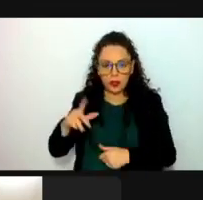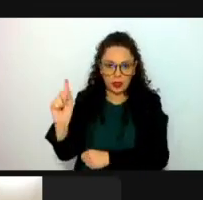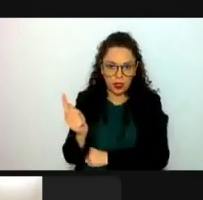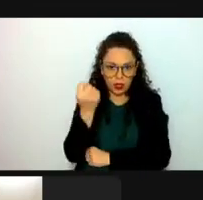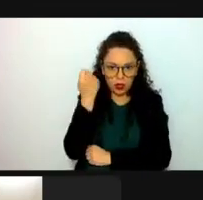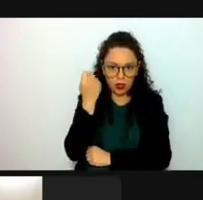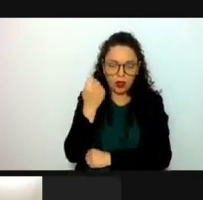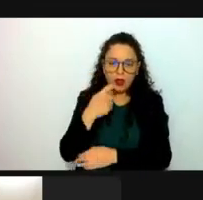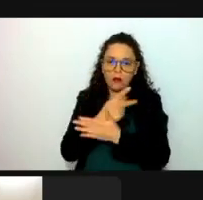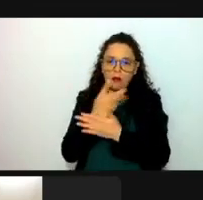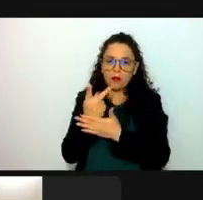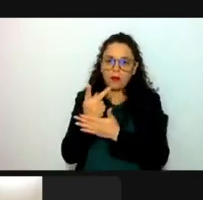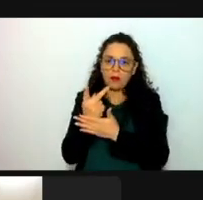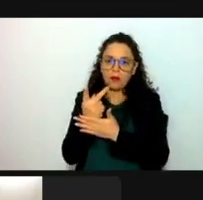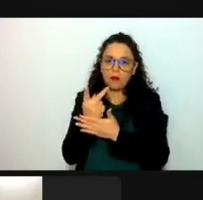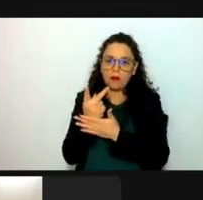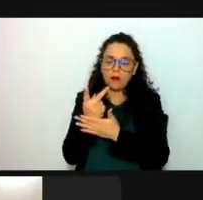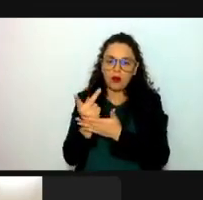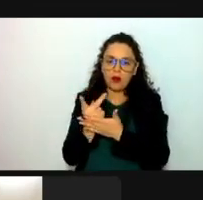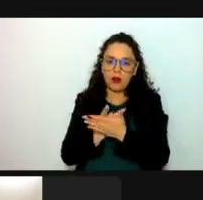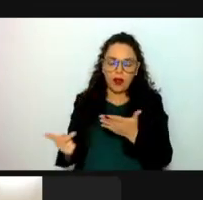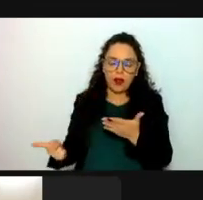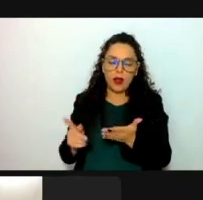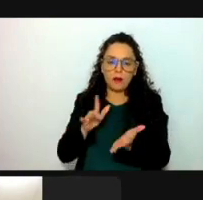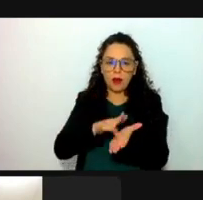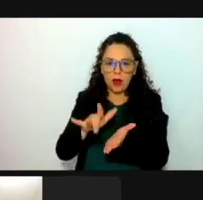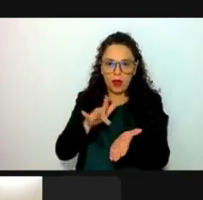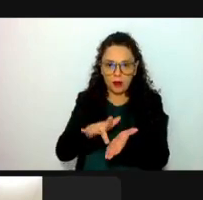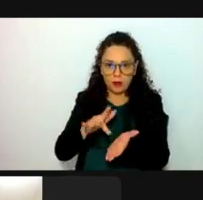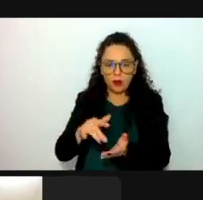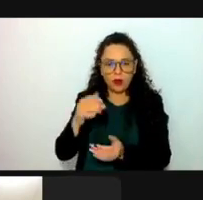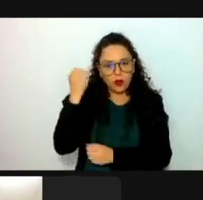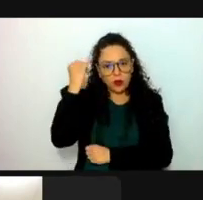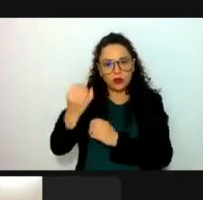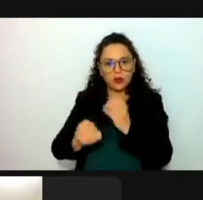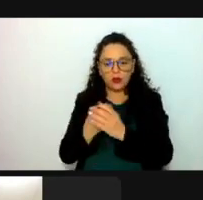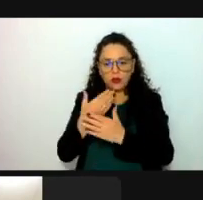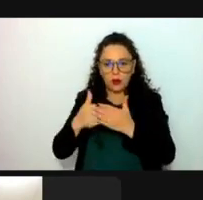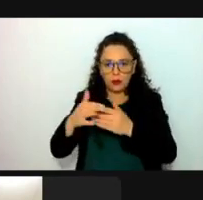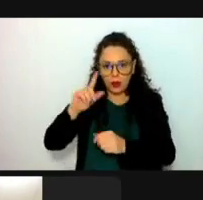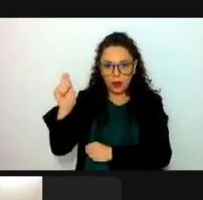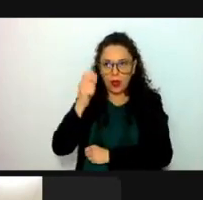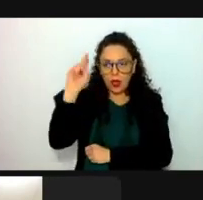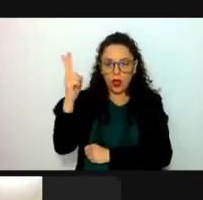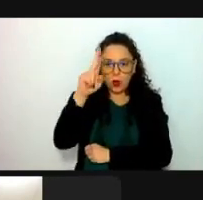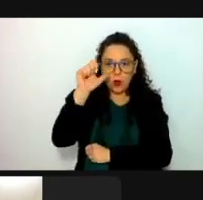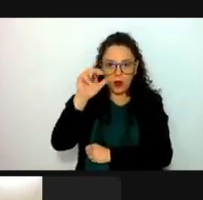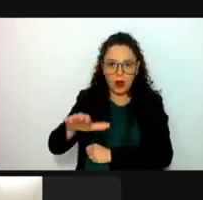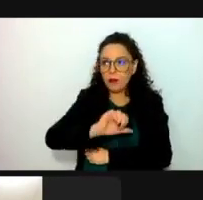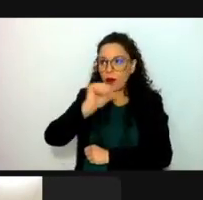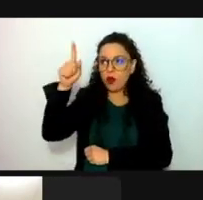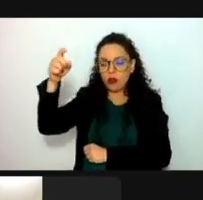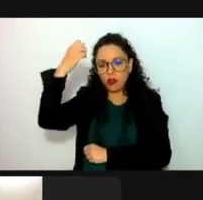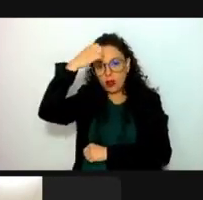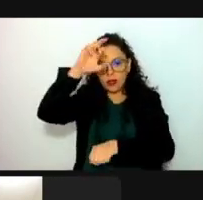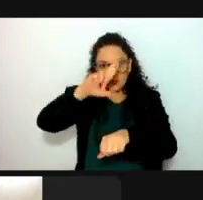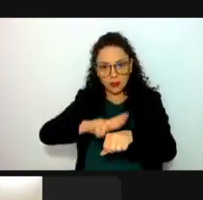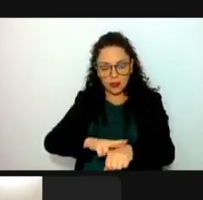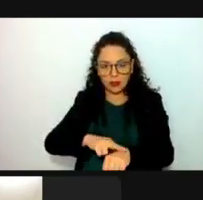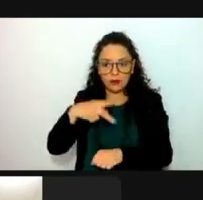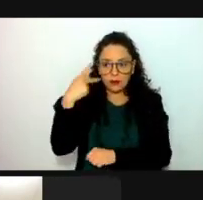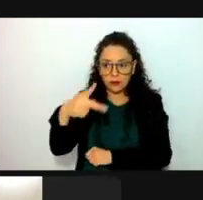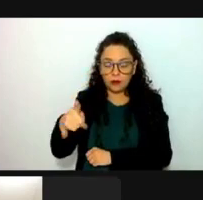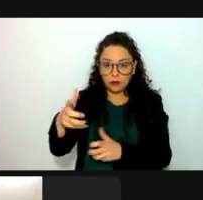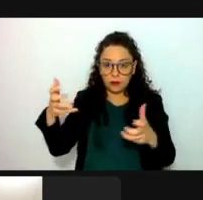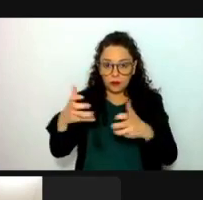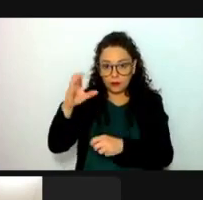Apoyo a Proyectos de Investigación e Innovación Tecnológica de la UNAM e instituciones extranjeras. Su obra científica ha recibido más de 40